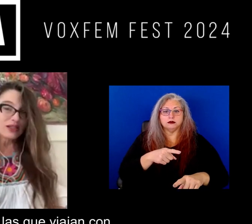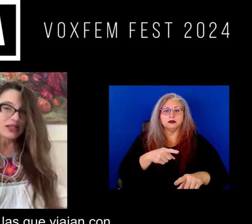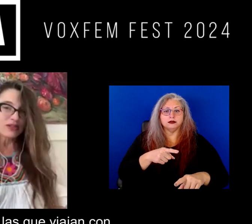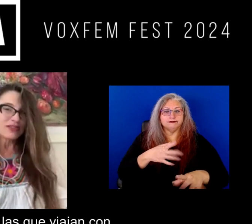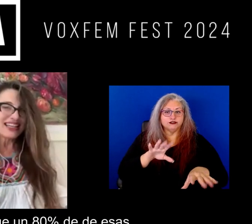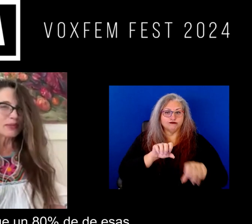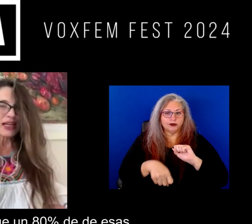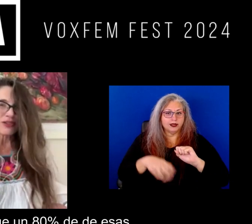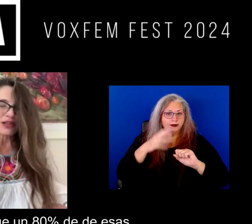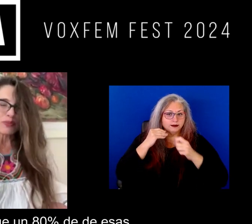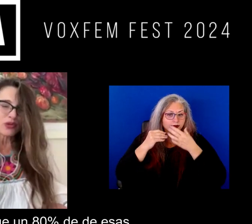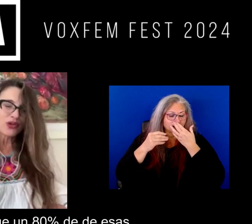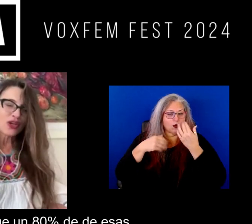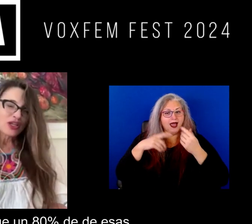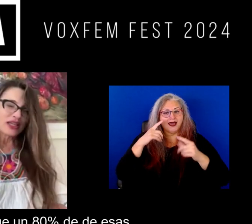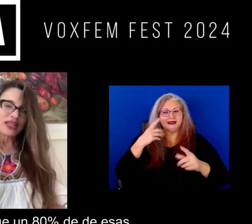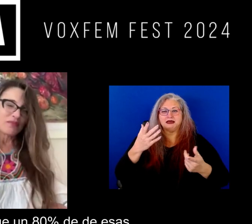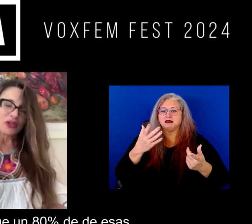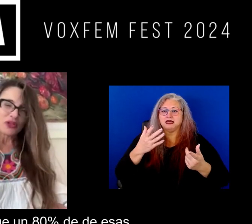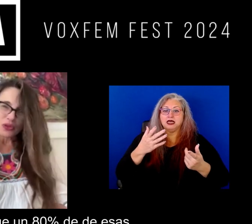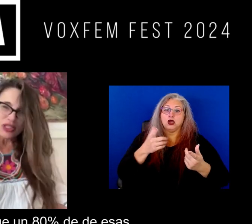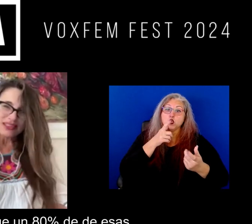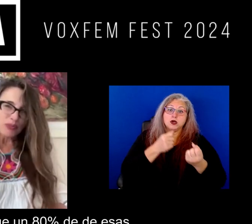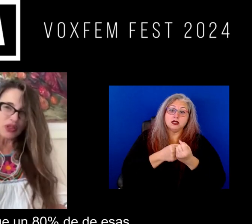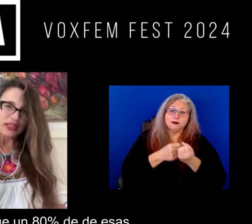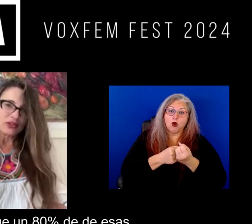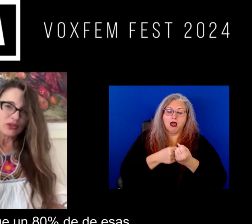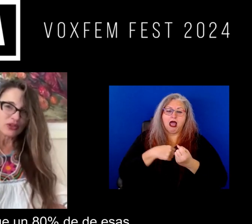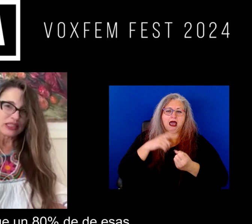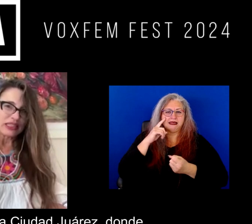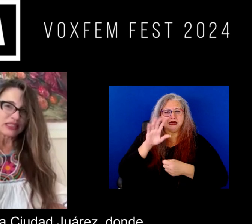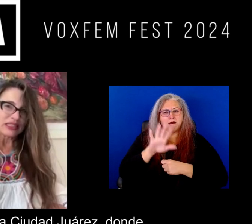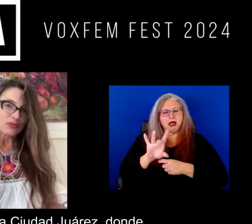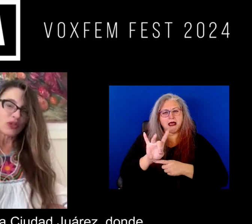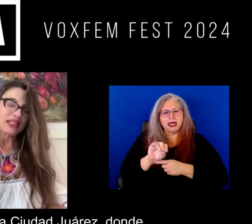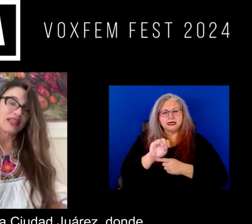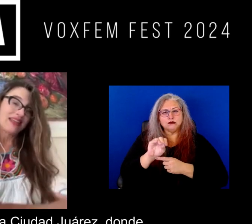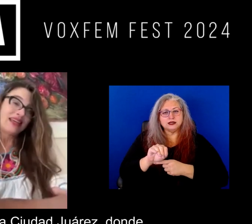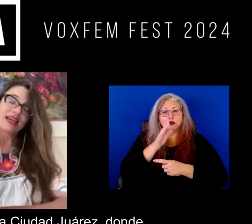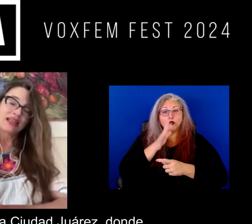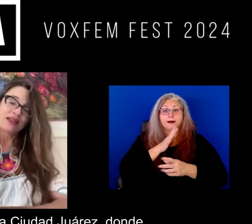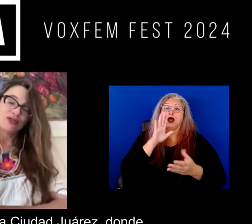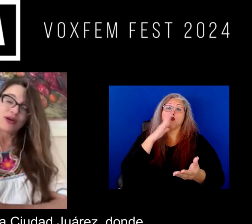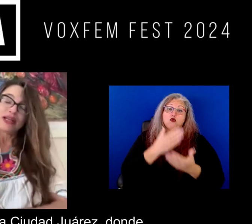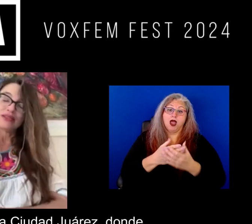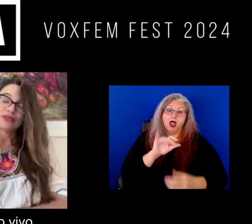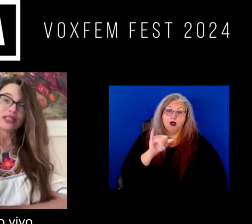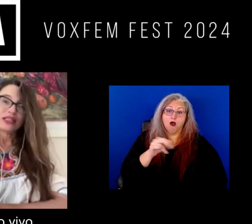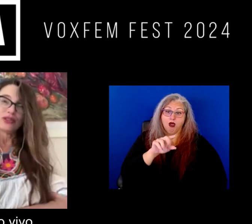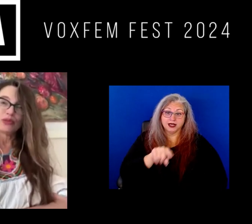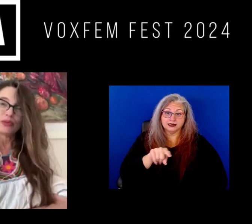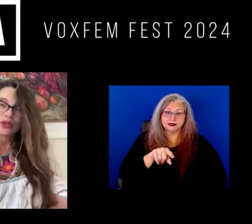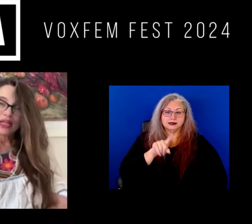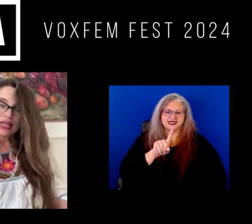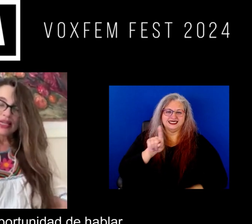violadas ¿no? y de las que viajan con apoyo yo creo que un 80% ¿no? de esas mujeres que llegan a Ciudad Juárez donde